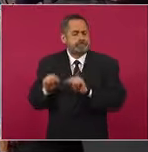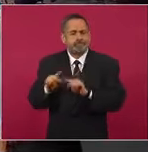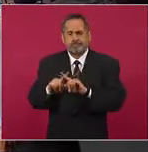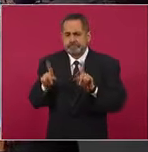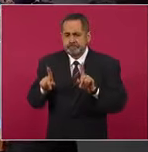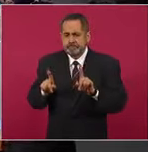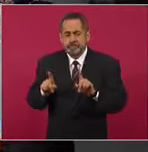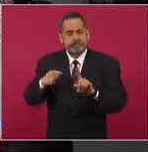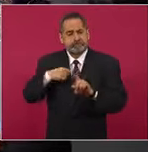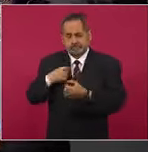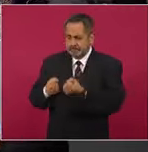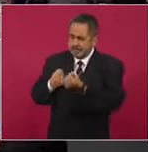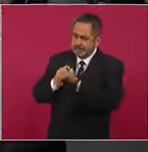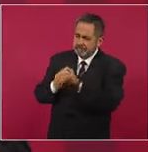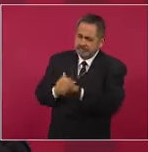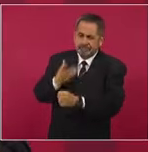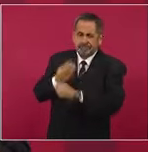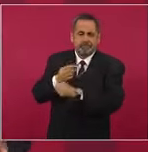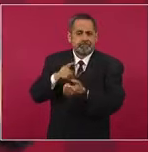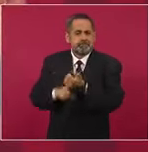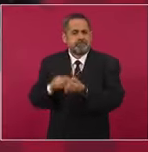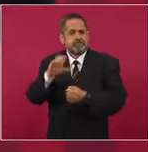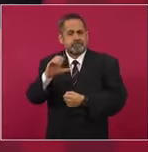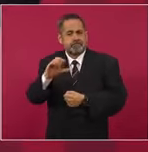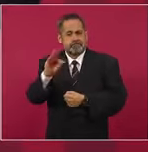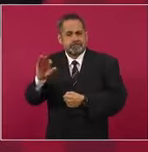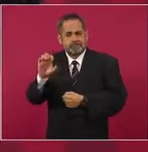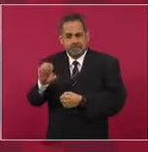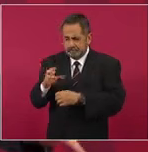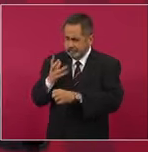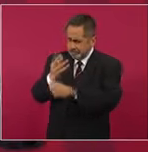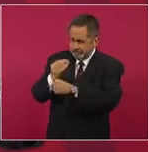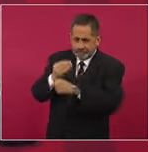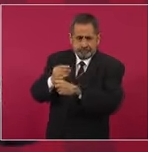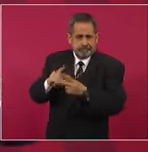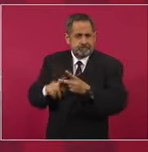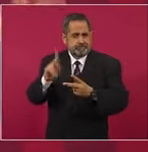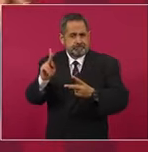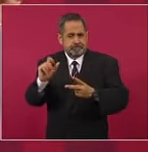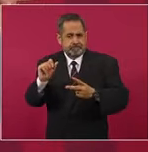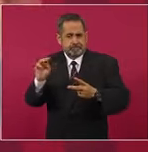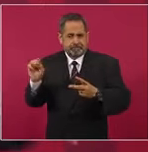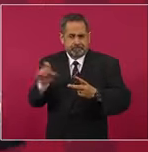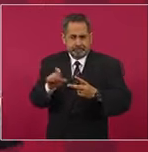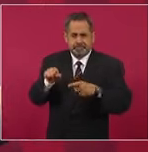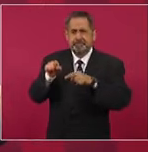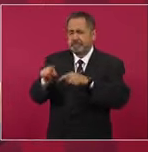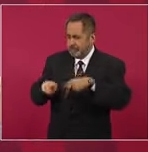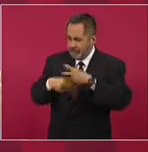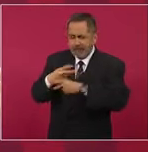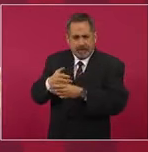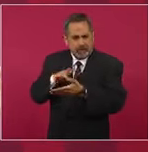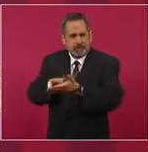Es fortalecer a la Comisión Federal de Electricidad, es fortalecer a Pemex, porque de esa manera